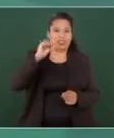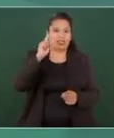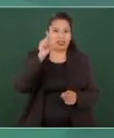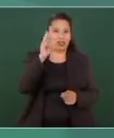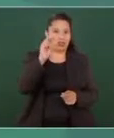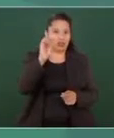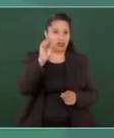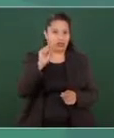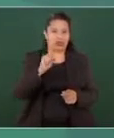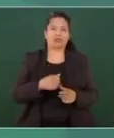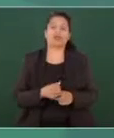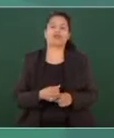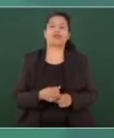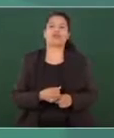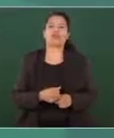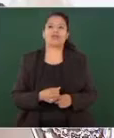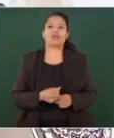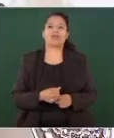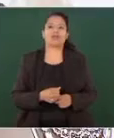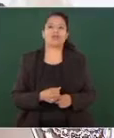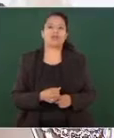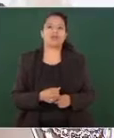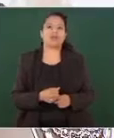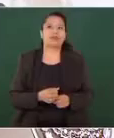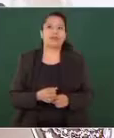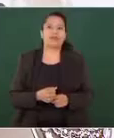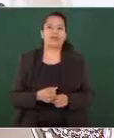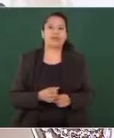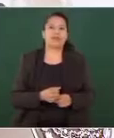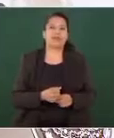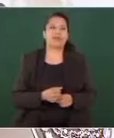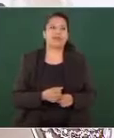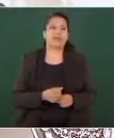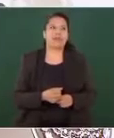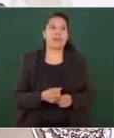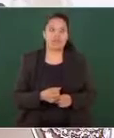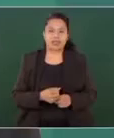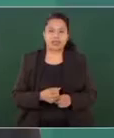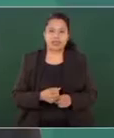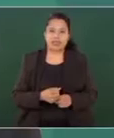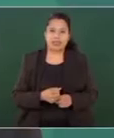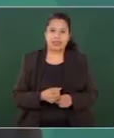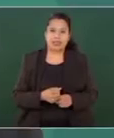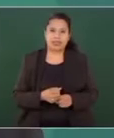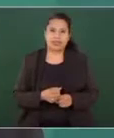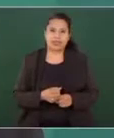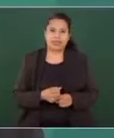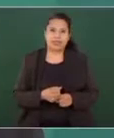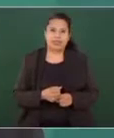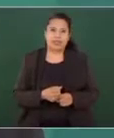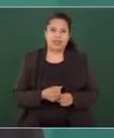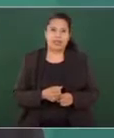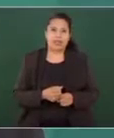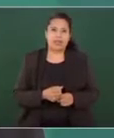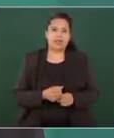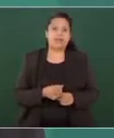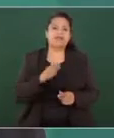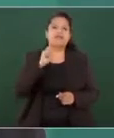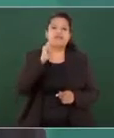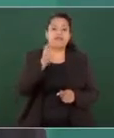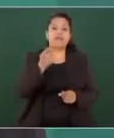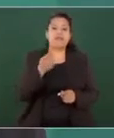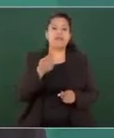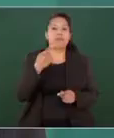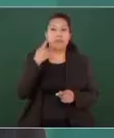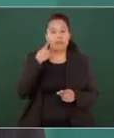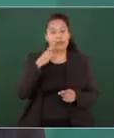retiraron una iniciativa